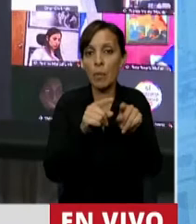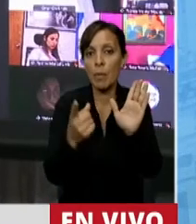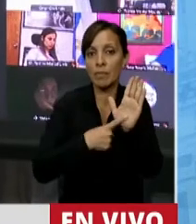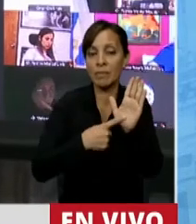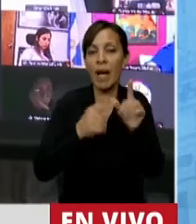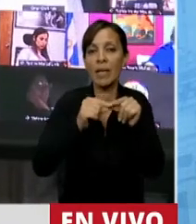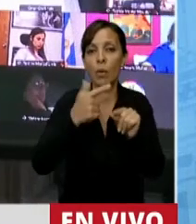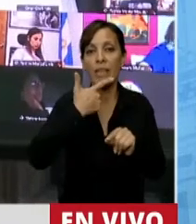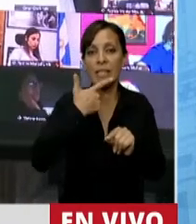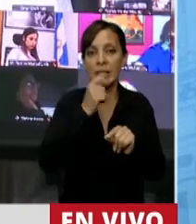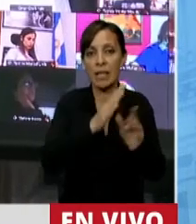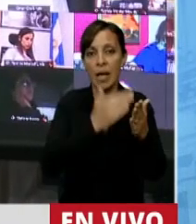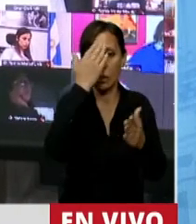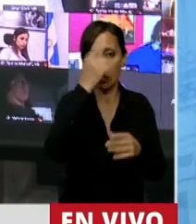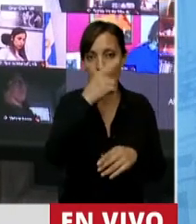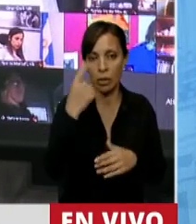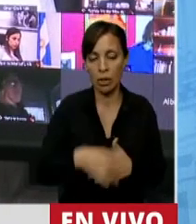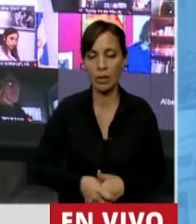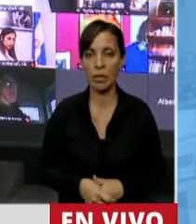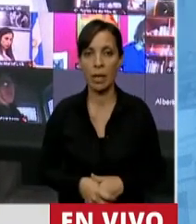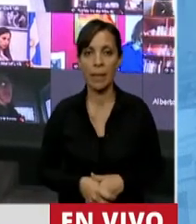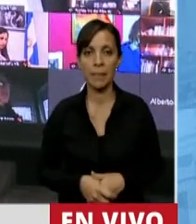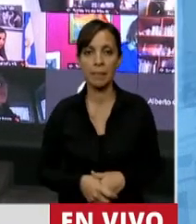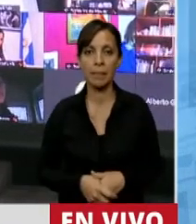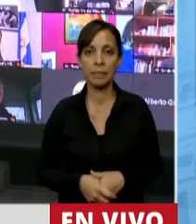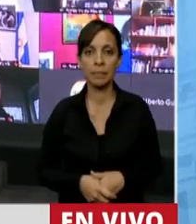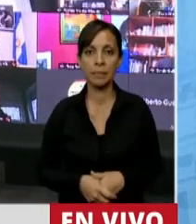en el artículo 17 de la Constitución Nacional.